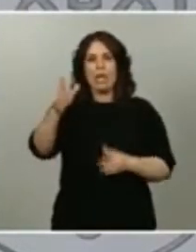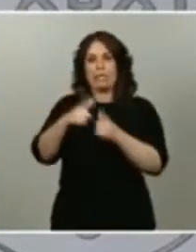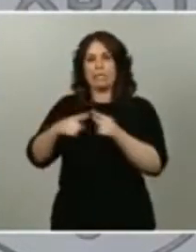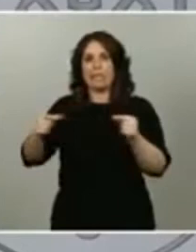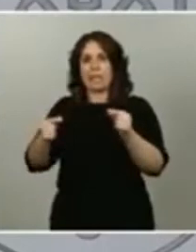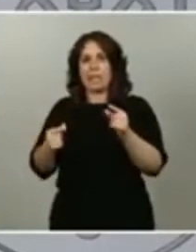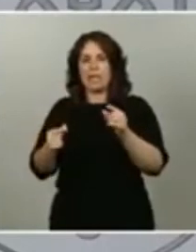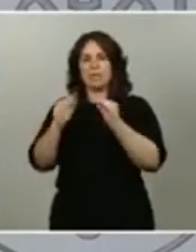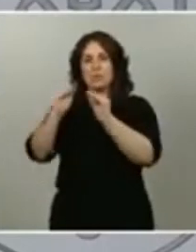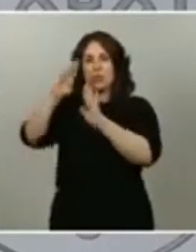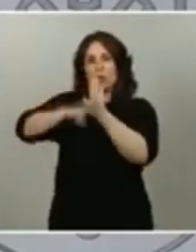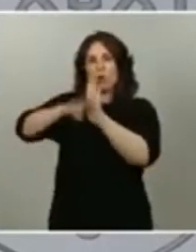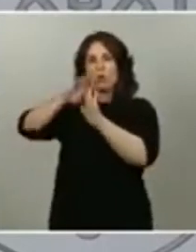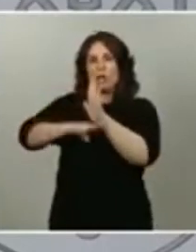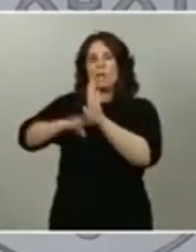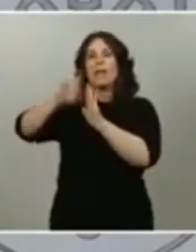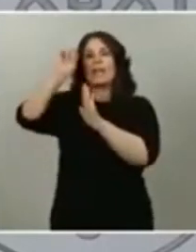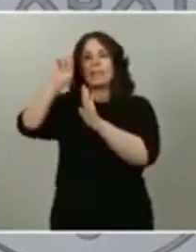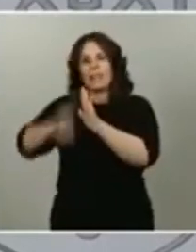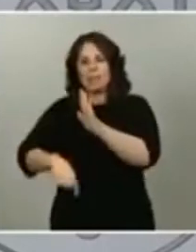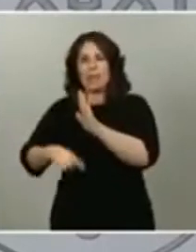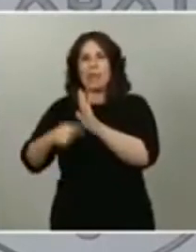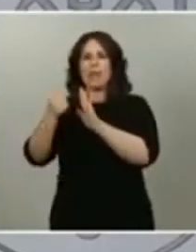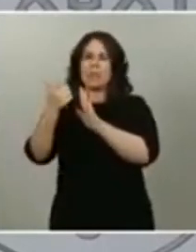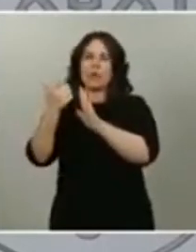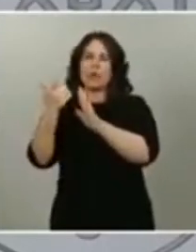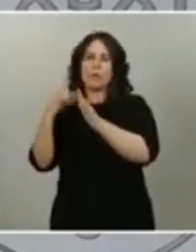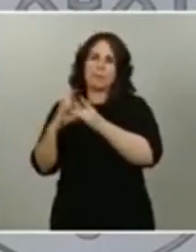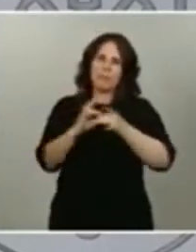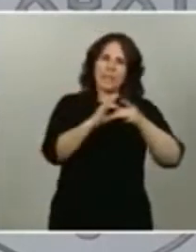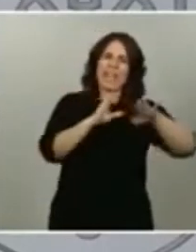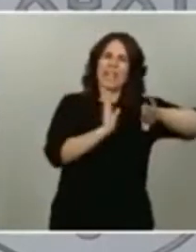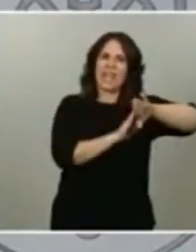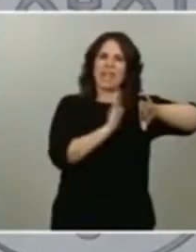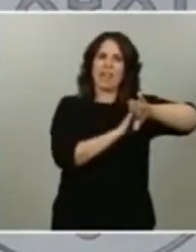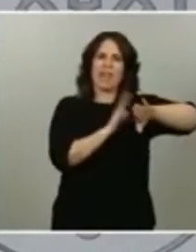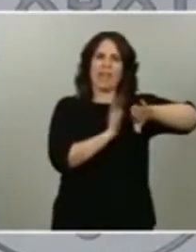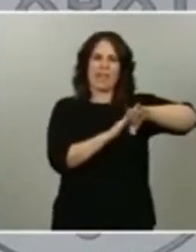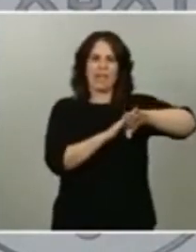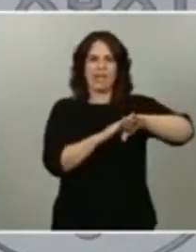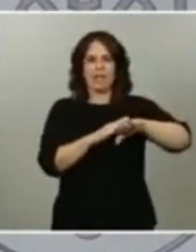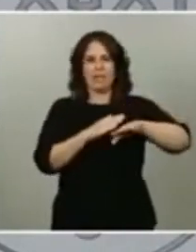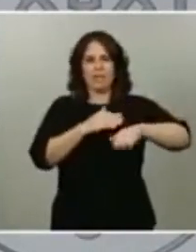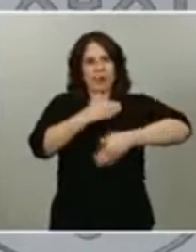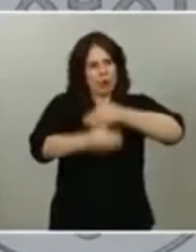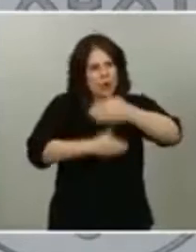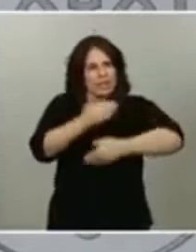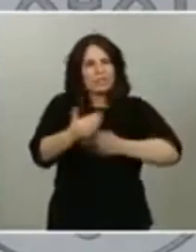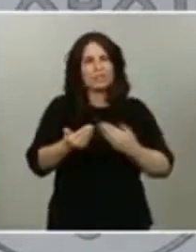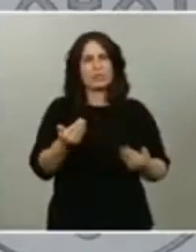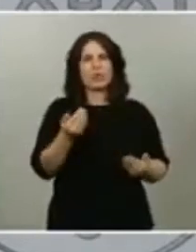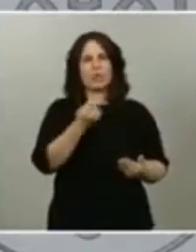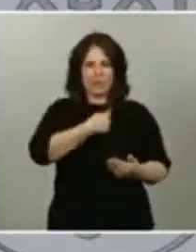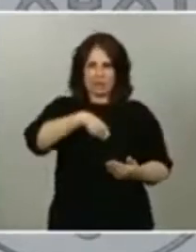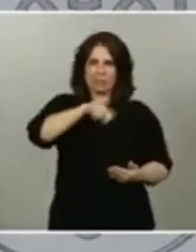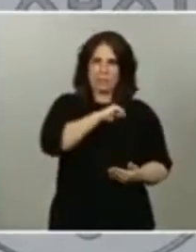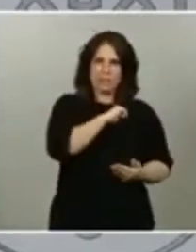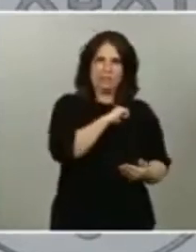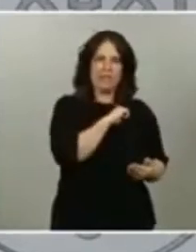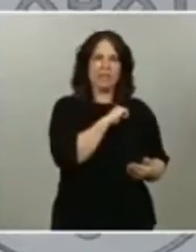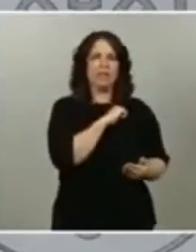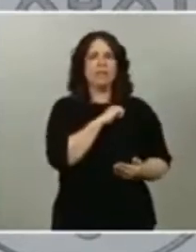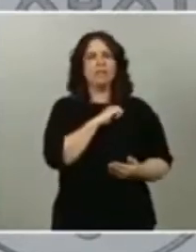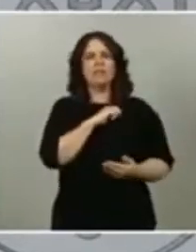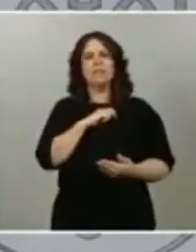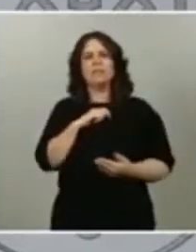orientación hacia la izquierda hacia digamos que el progreso de nuestro país que sí permite tener